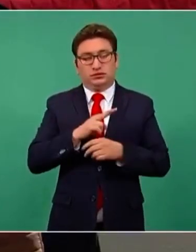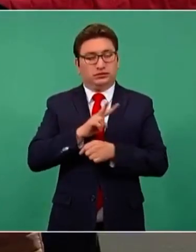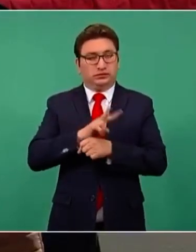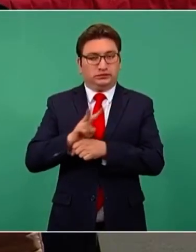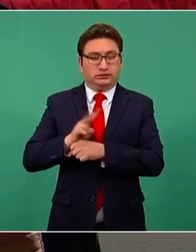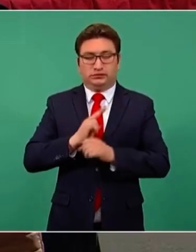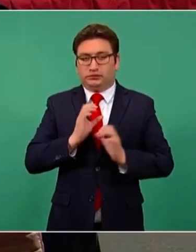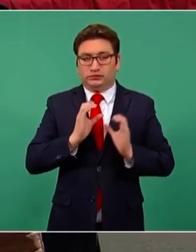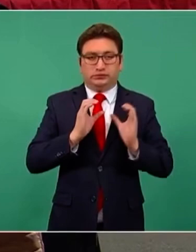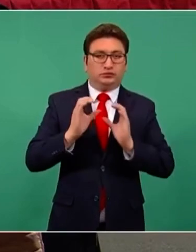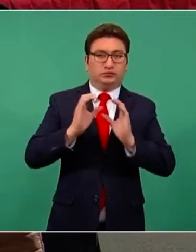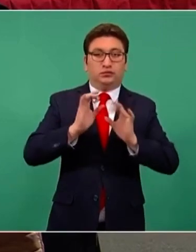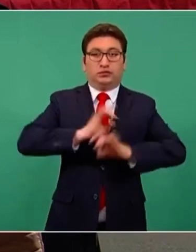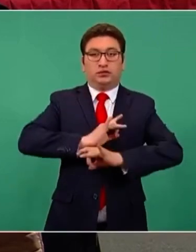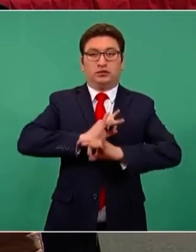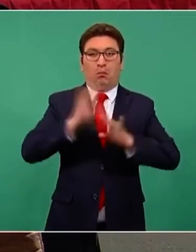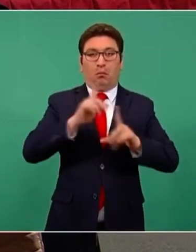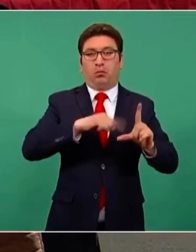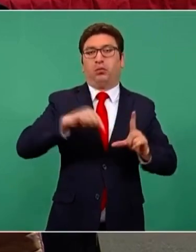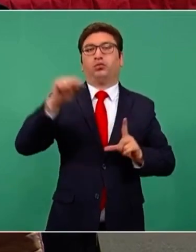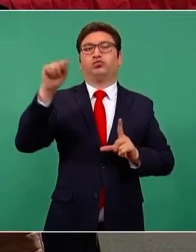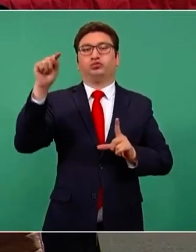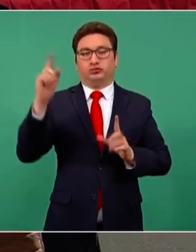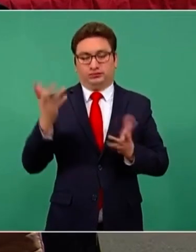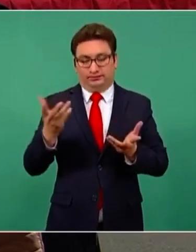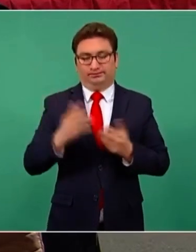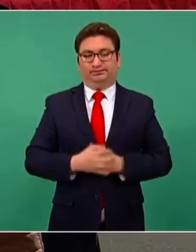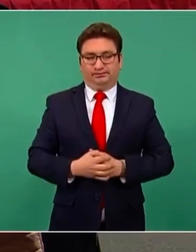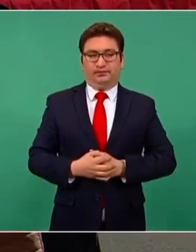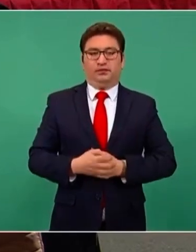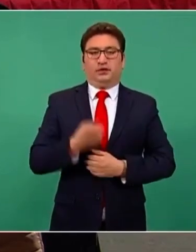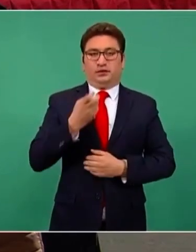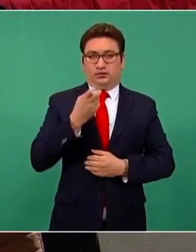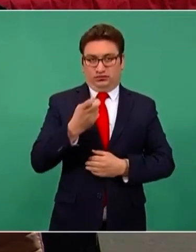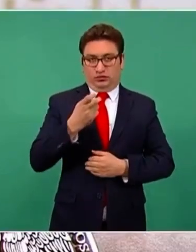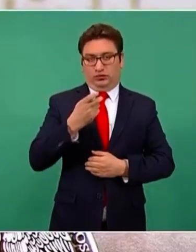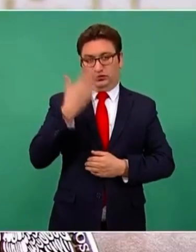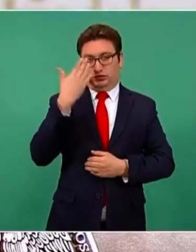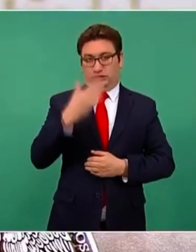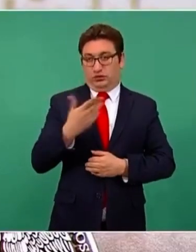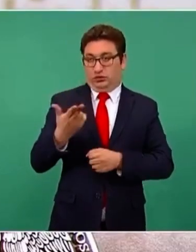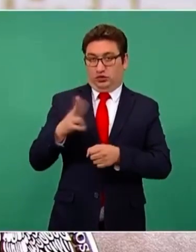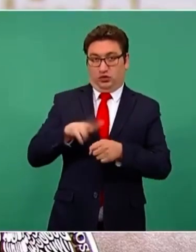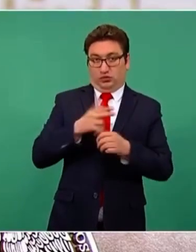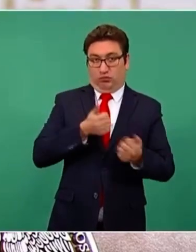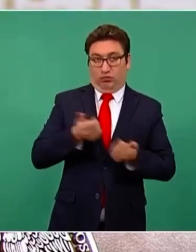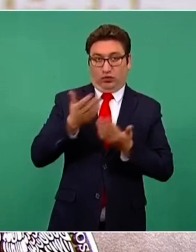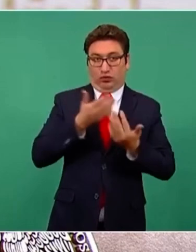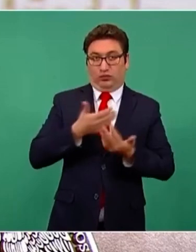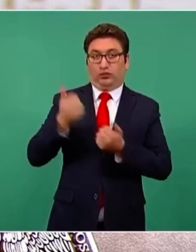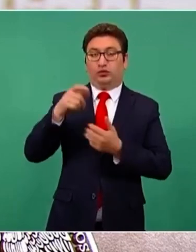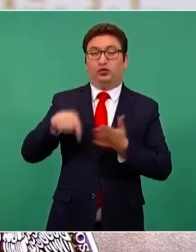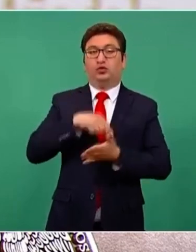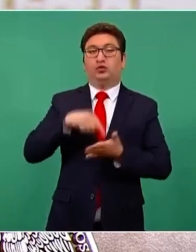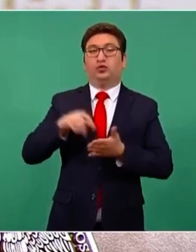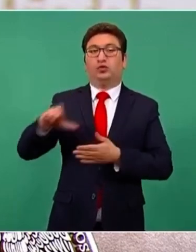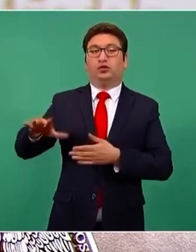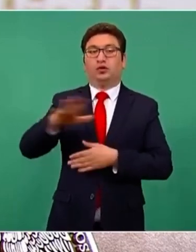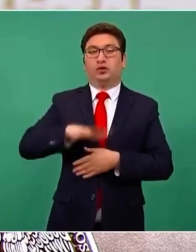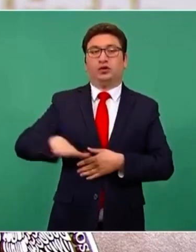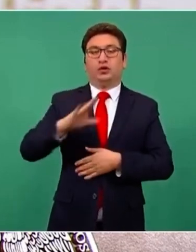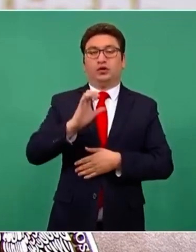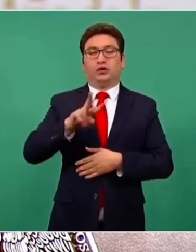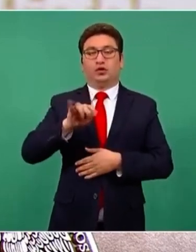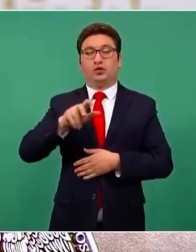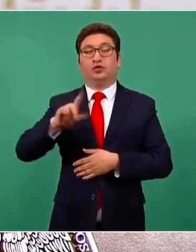posible cambio en esta tendencia. Lo que vemos en la ocupación hospitalaria de las unidades COVID es que lo mismo,